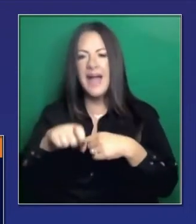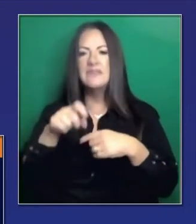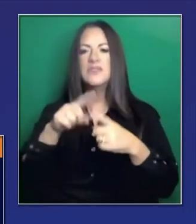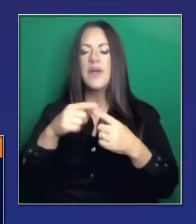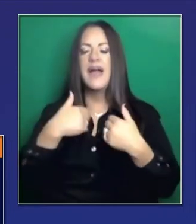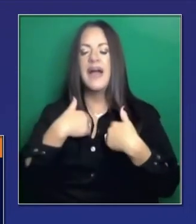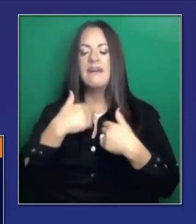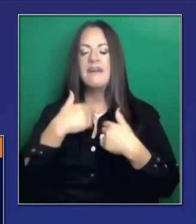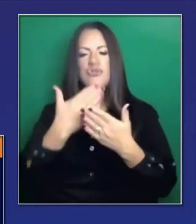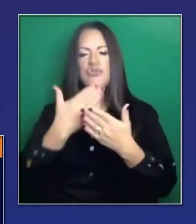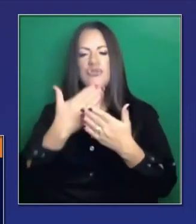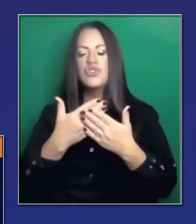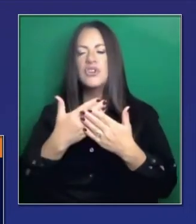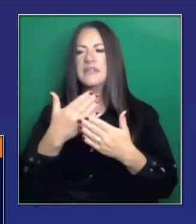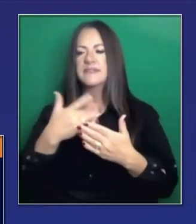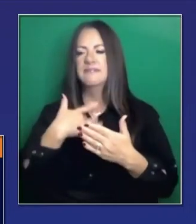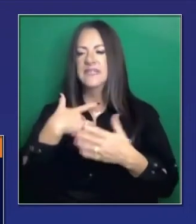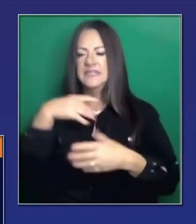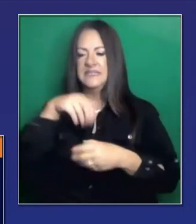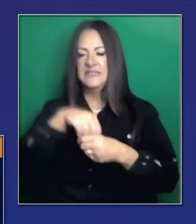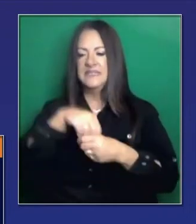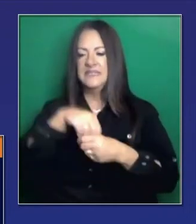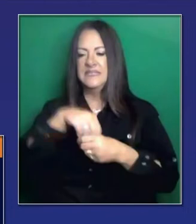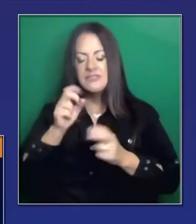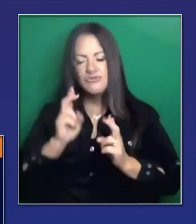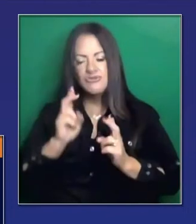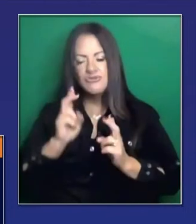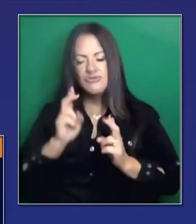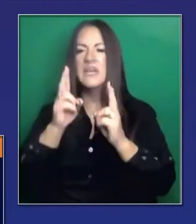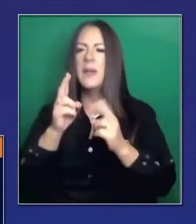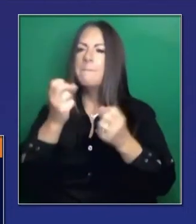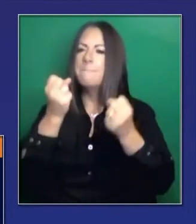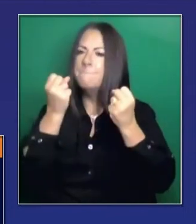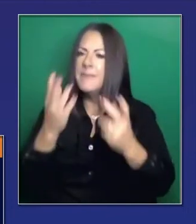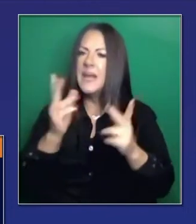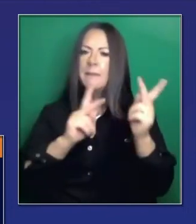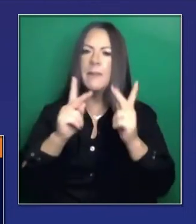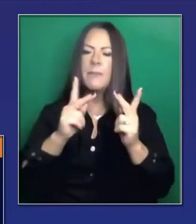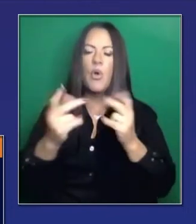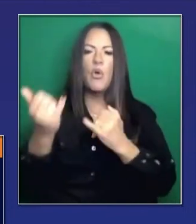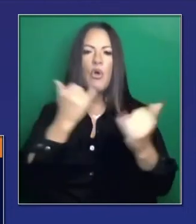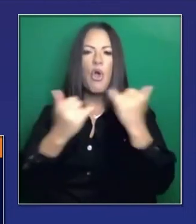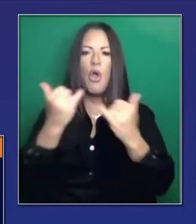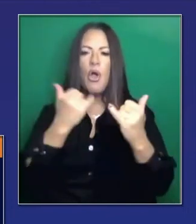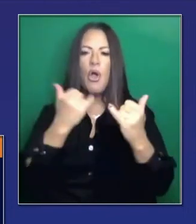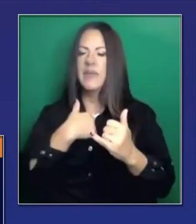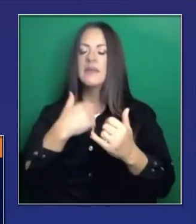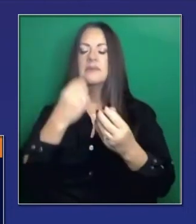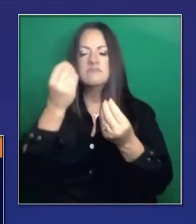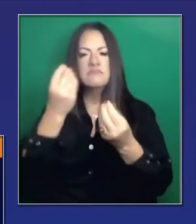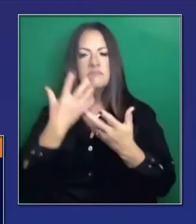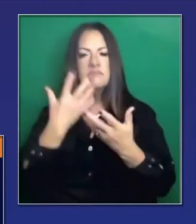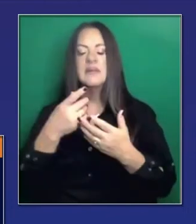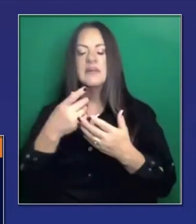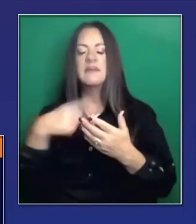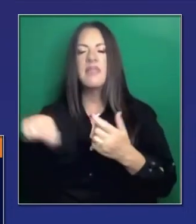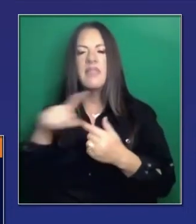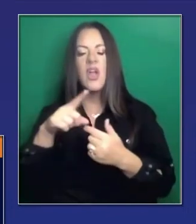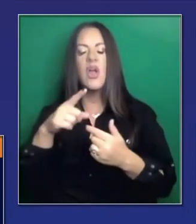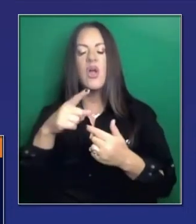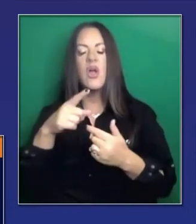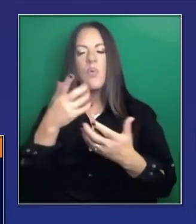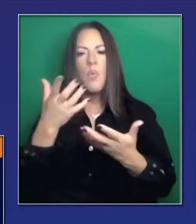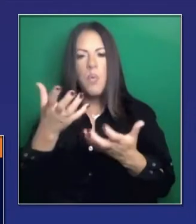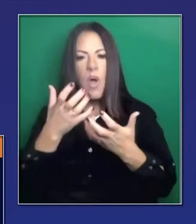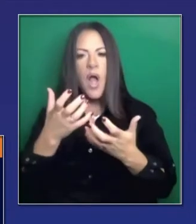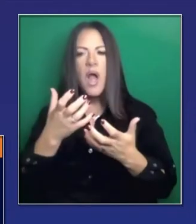proactivo y con un sentido de alerta, trabajando con urgencia. Mucha